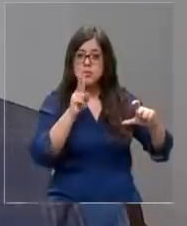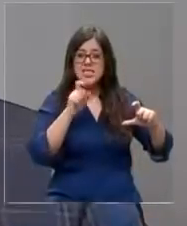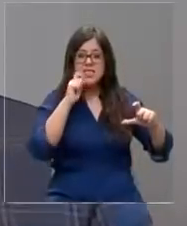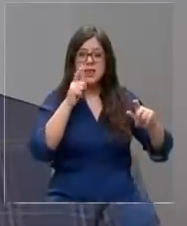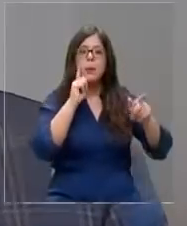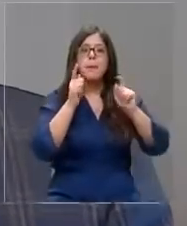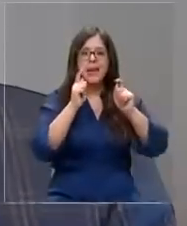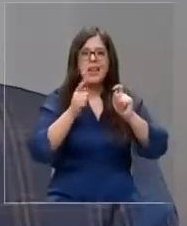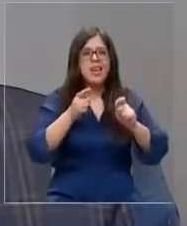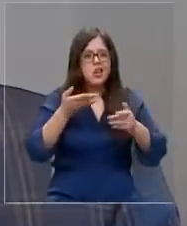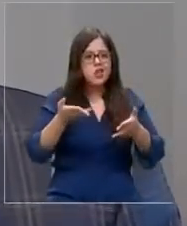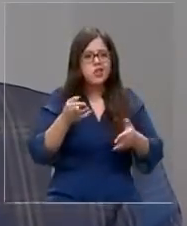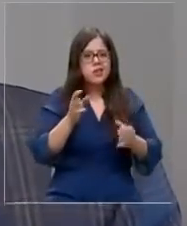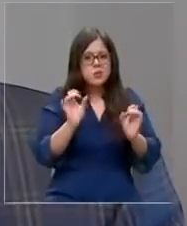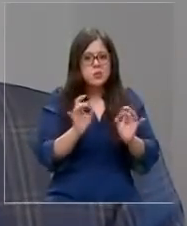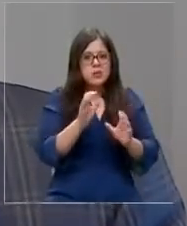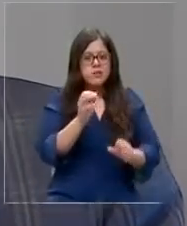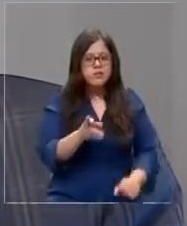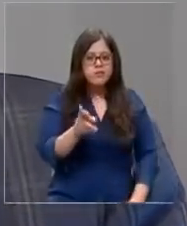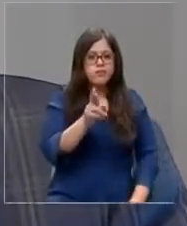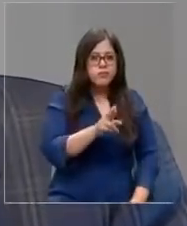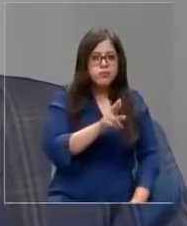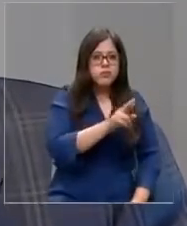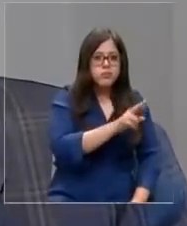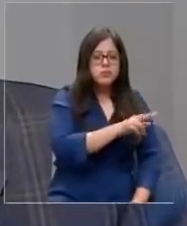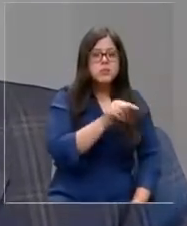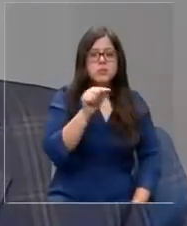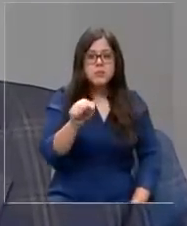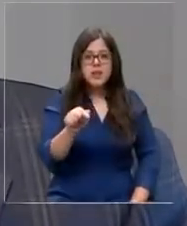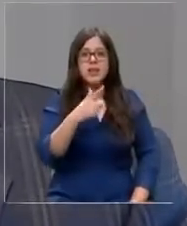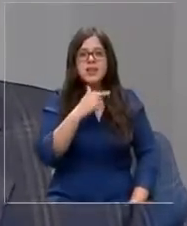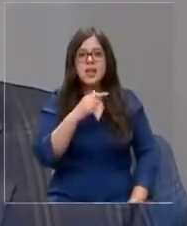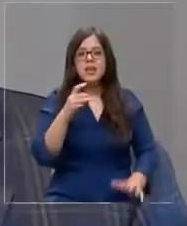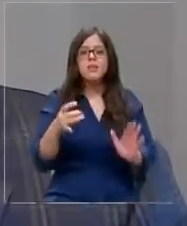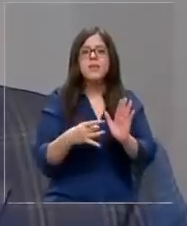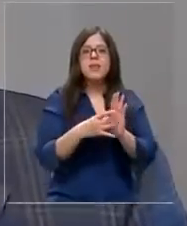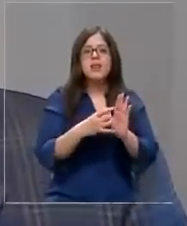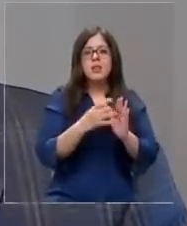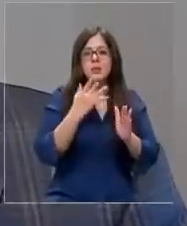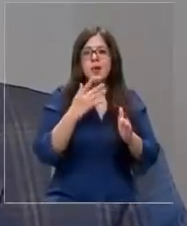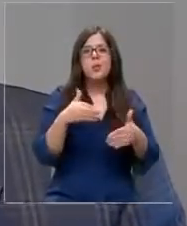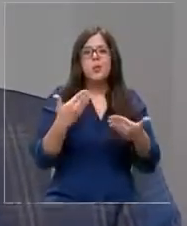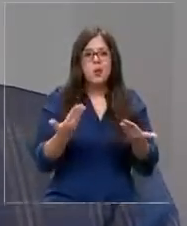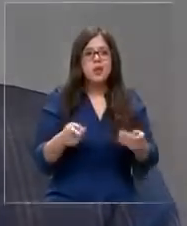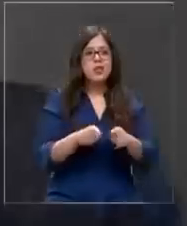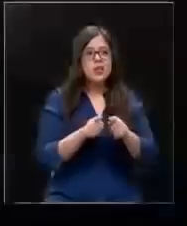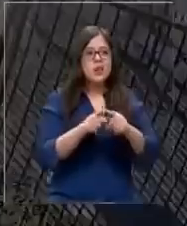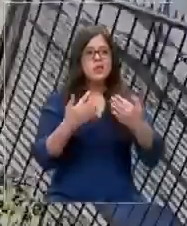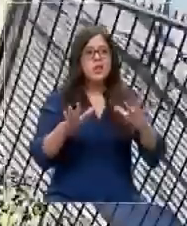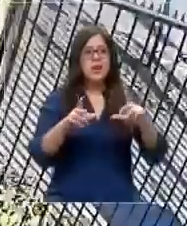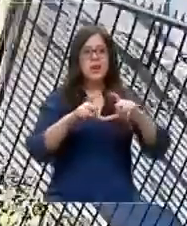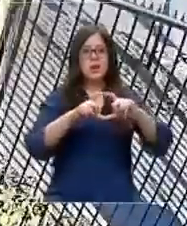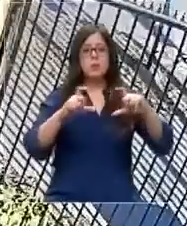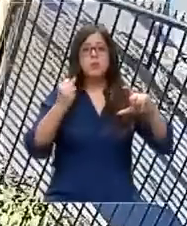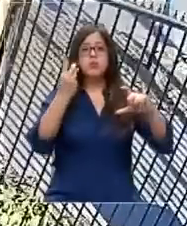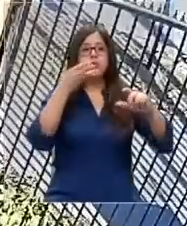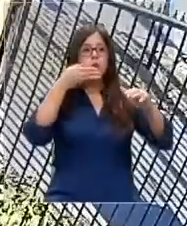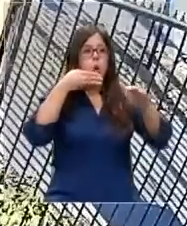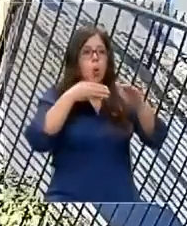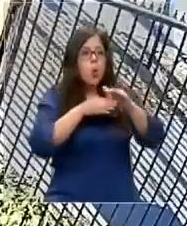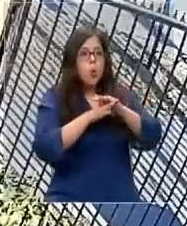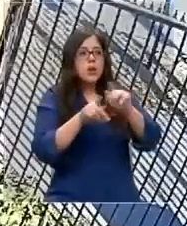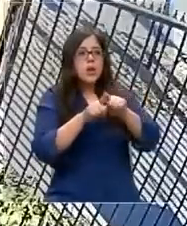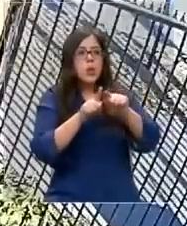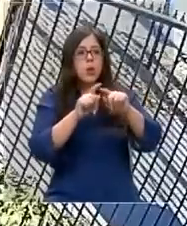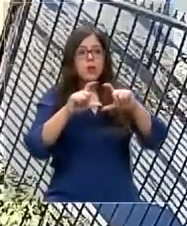peligro inminente, es lo más probable que esté buscando cometer un delito, porque por algo está ocultando su identidad. Ocultamiento de